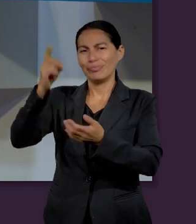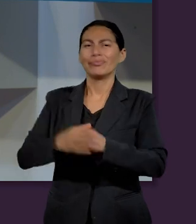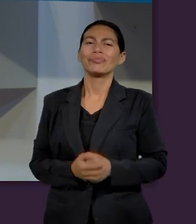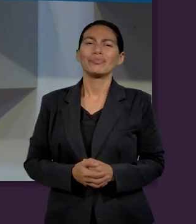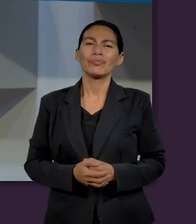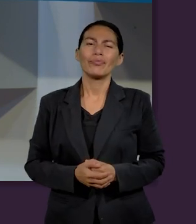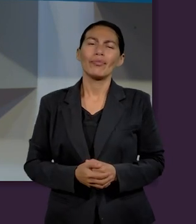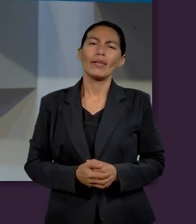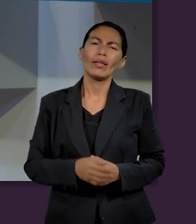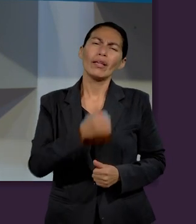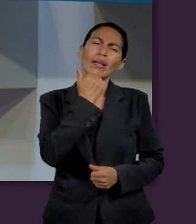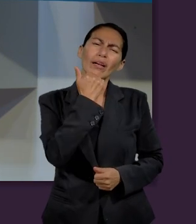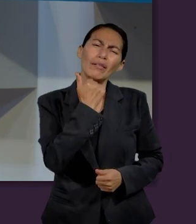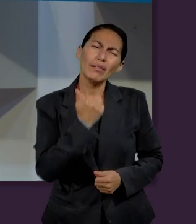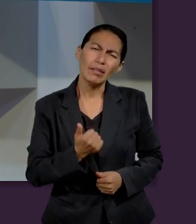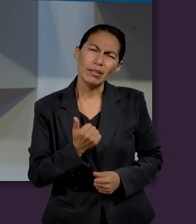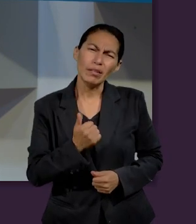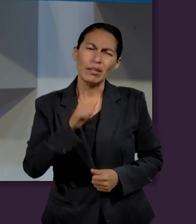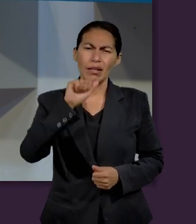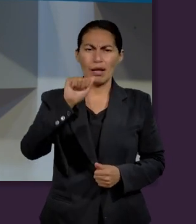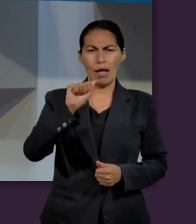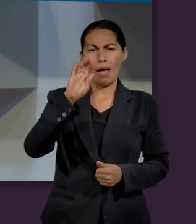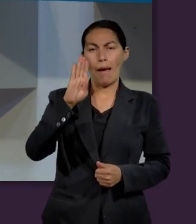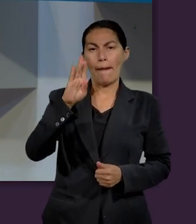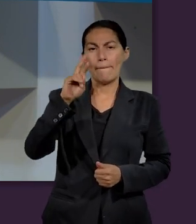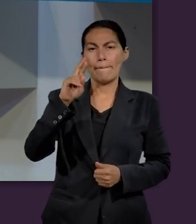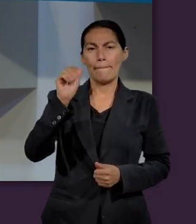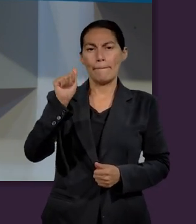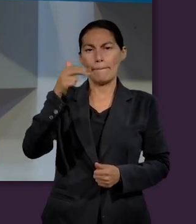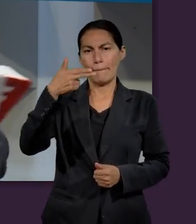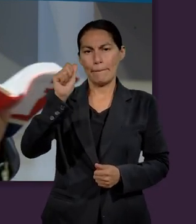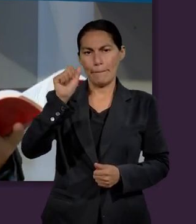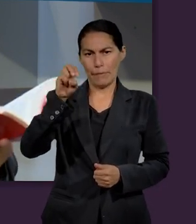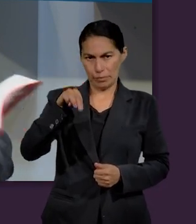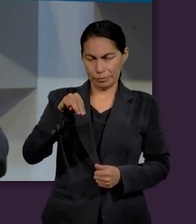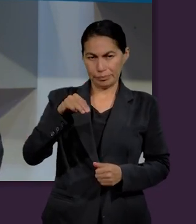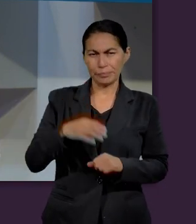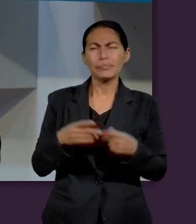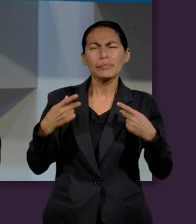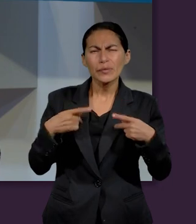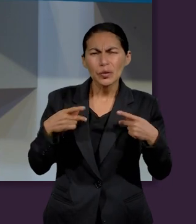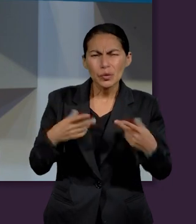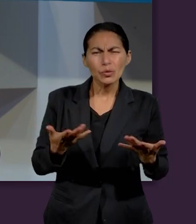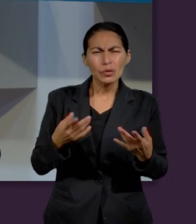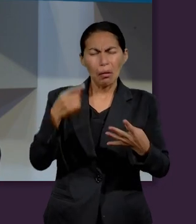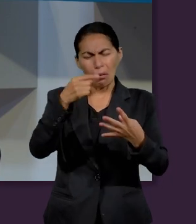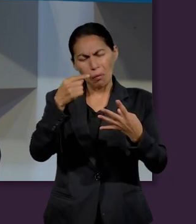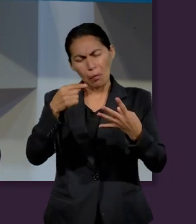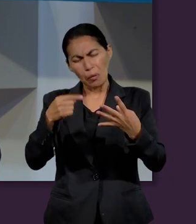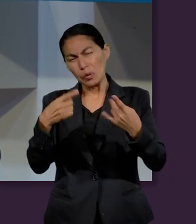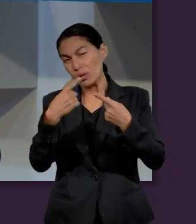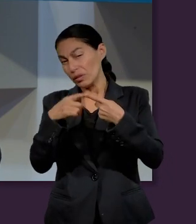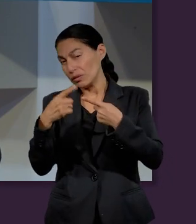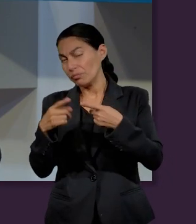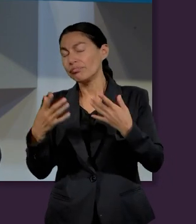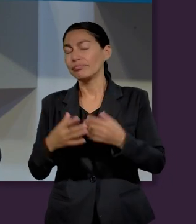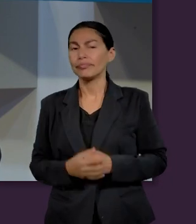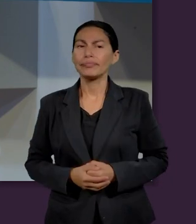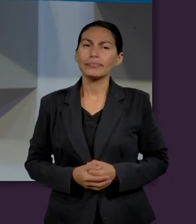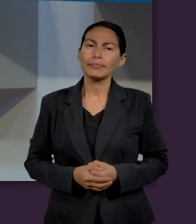Abraham, un personaje que podríamos hablar muchísimas cosas en relación a Abraham. Abraham,